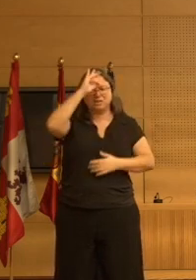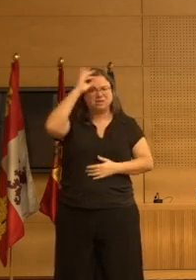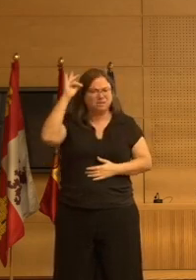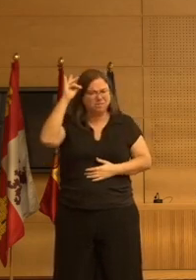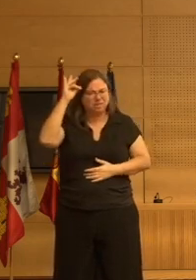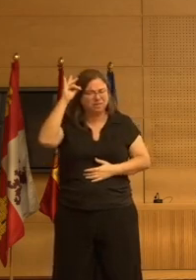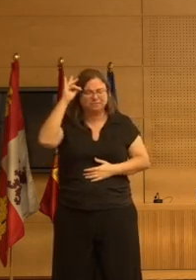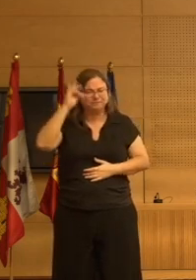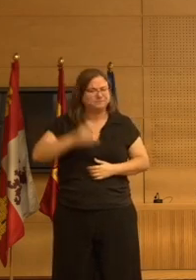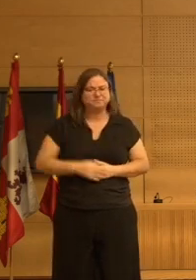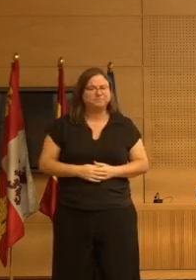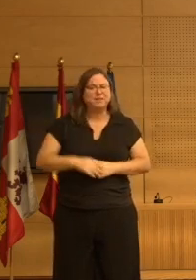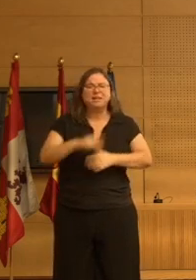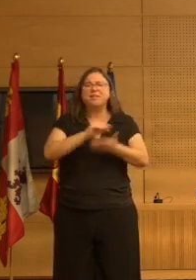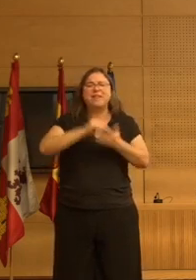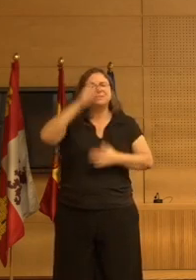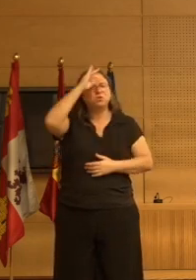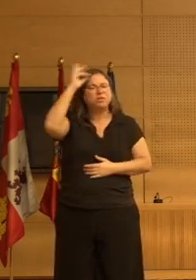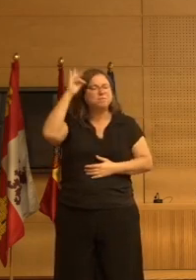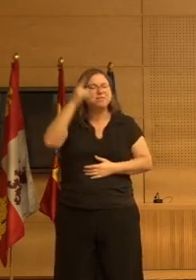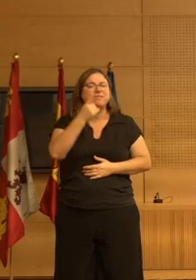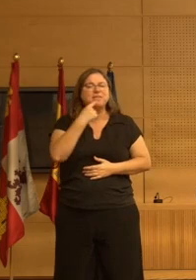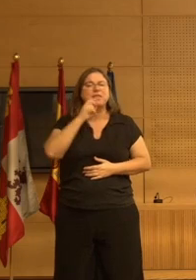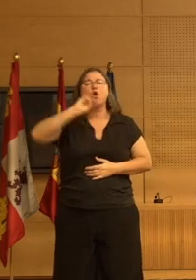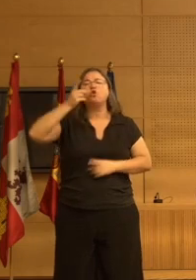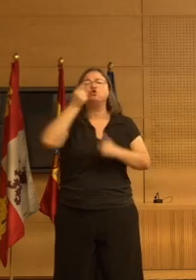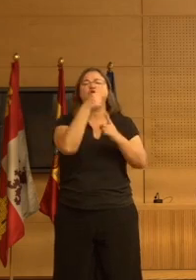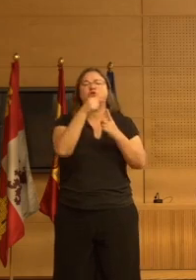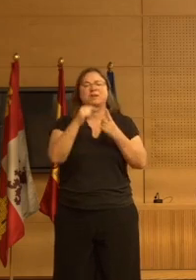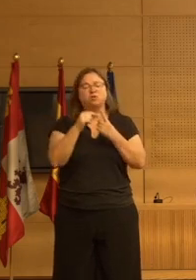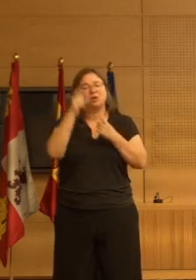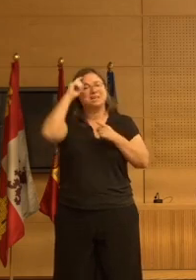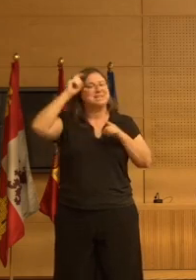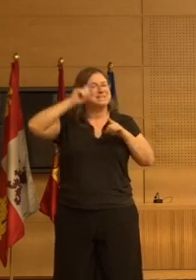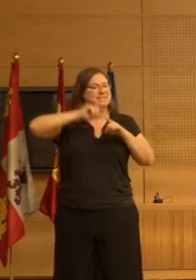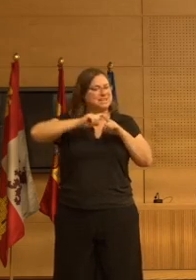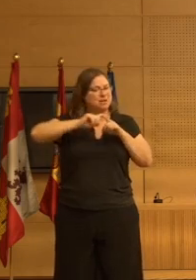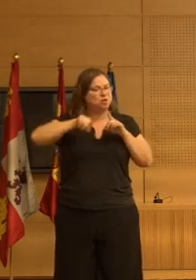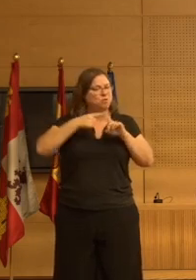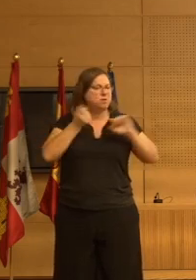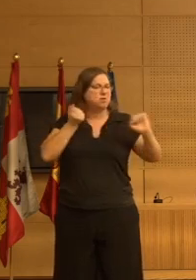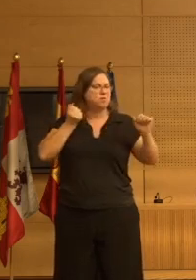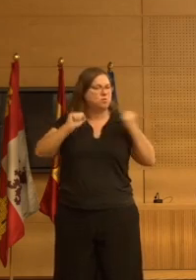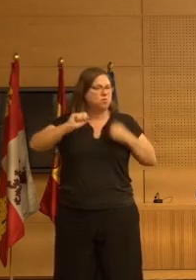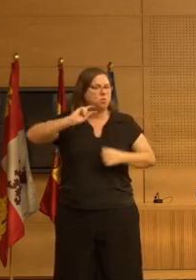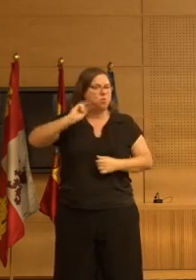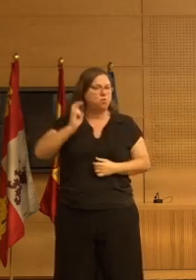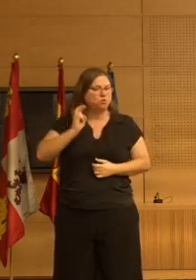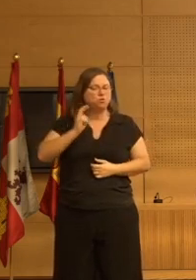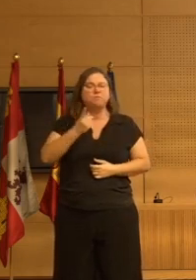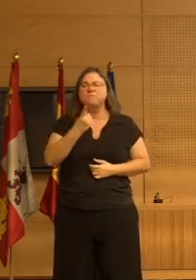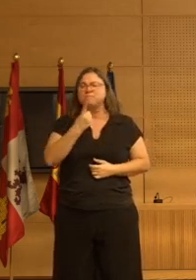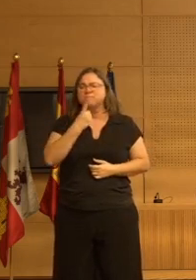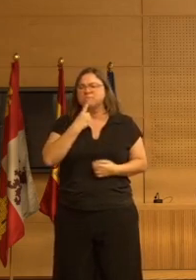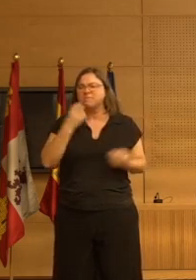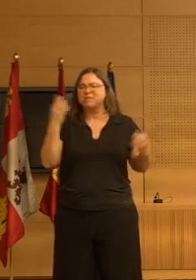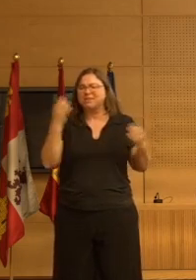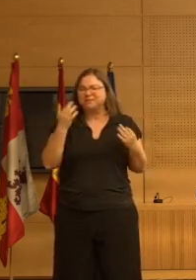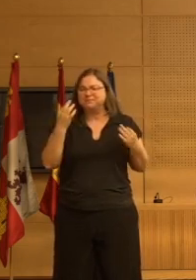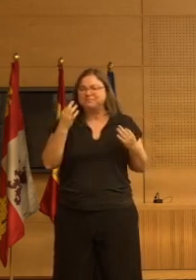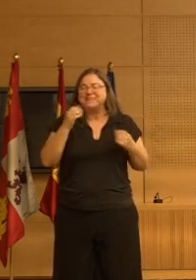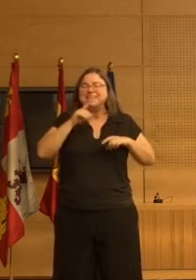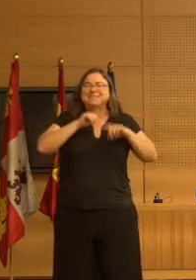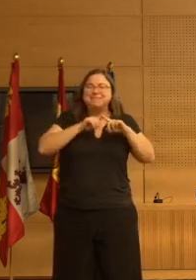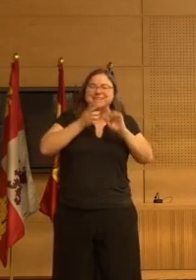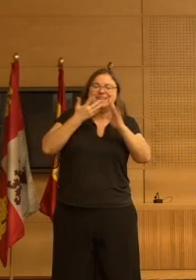abrumadora en el sentido de que existen otros factores psicológicos y conductuales que determinan de una manera